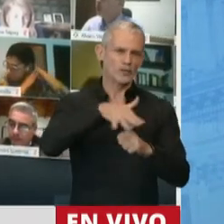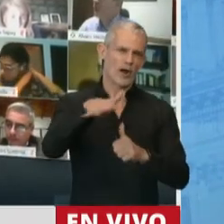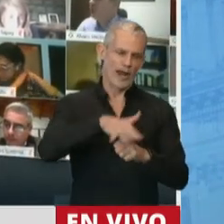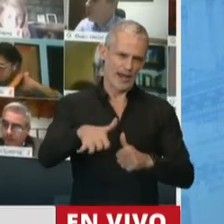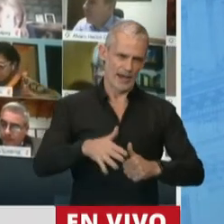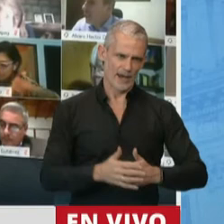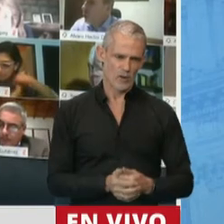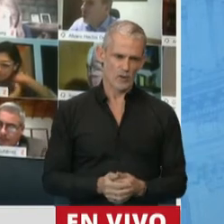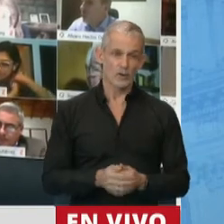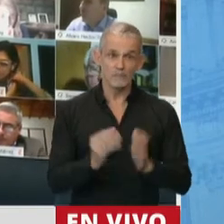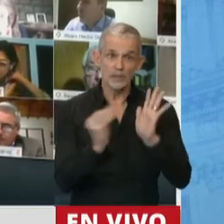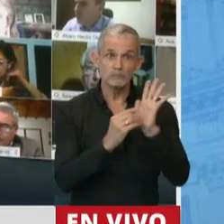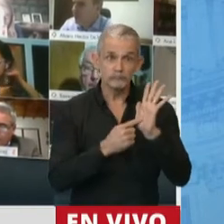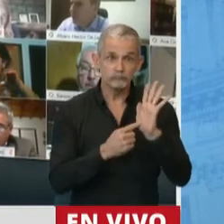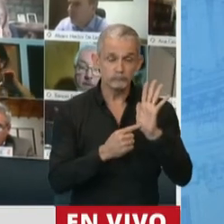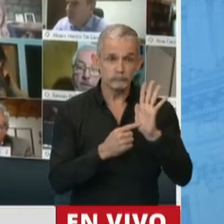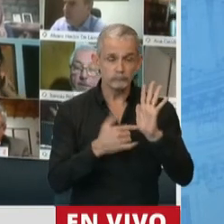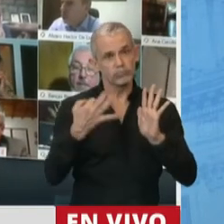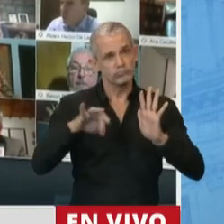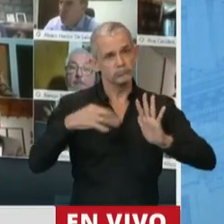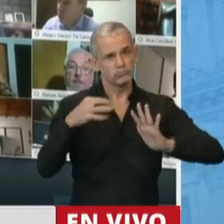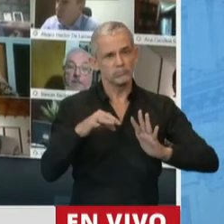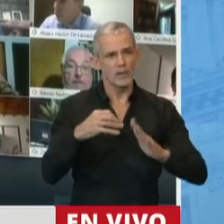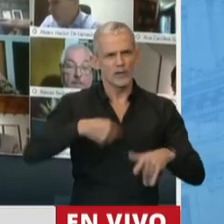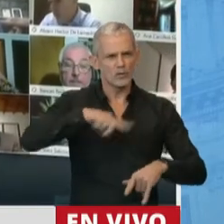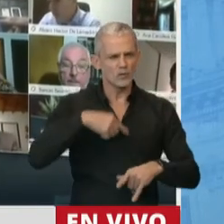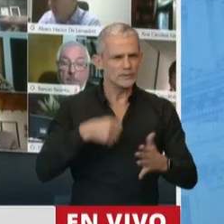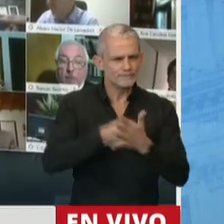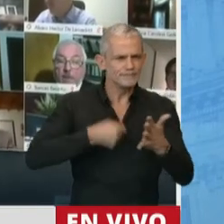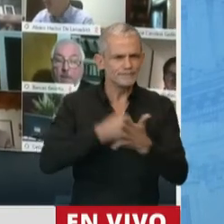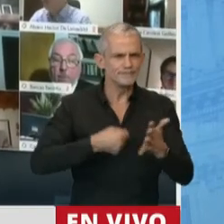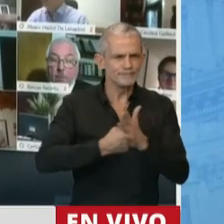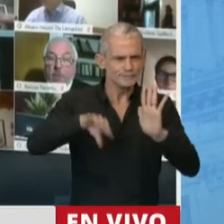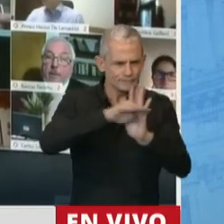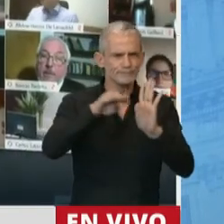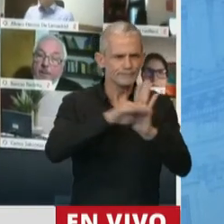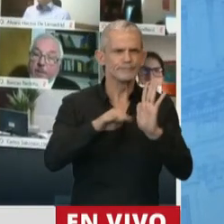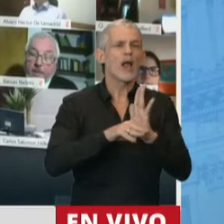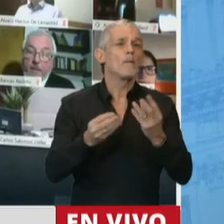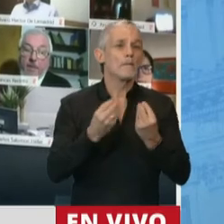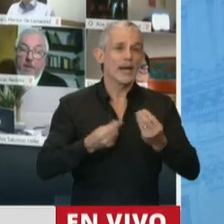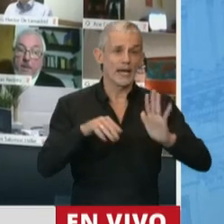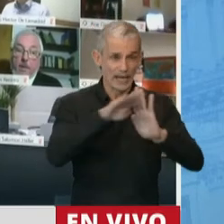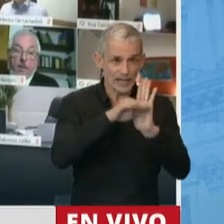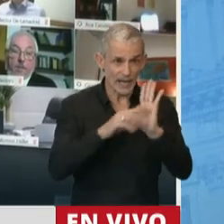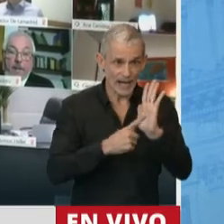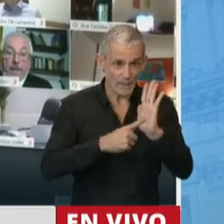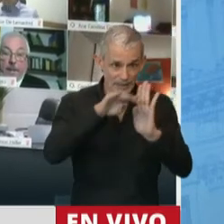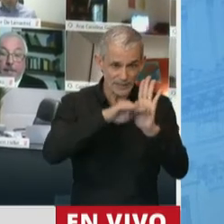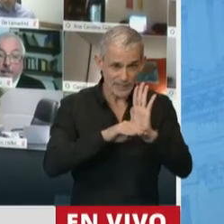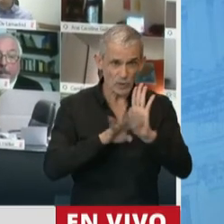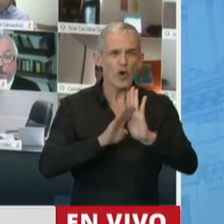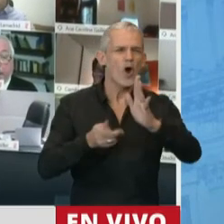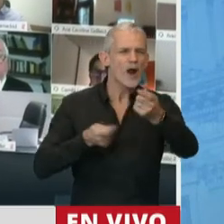que si bien está explícitamente tenemos que hacer lo posible las directrices para que en la reglamentación y en las